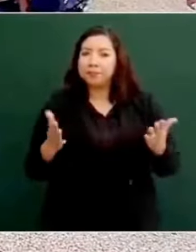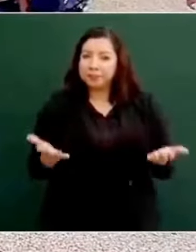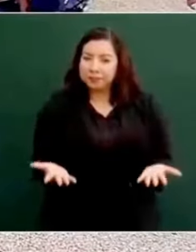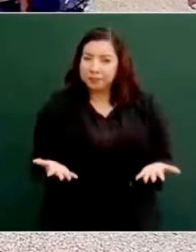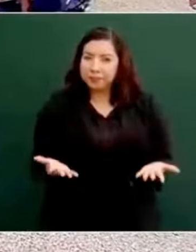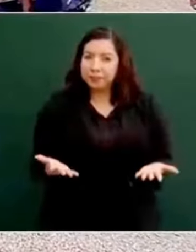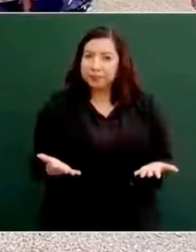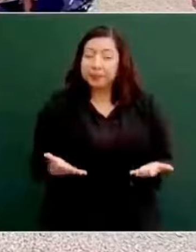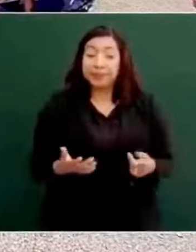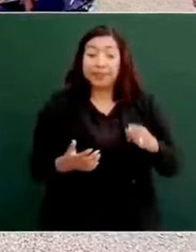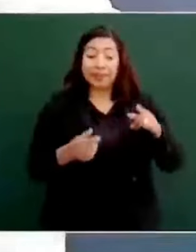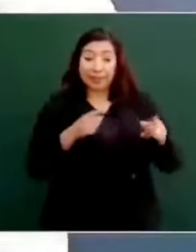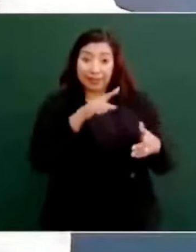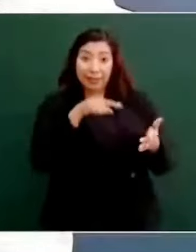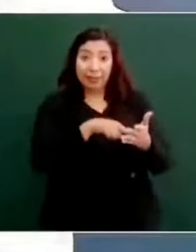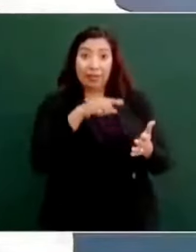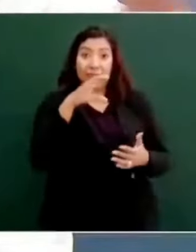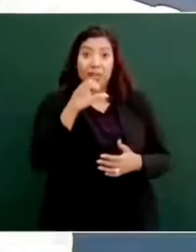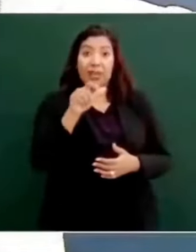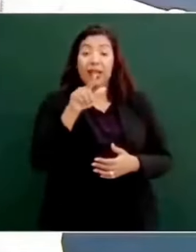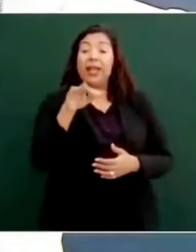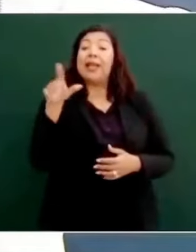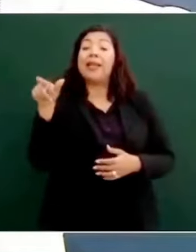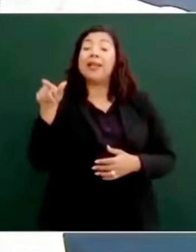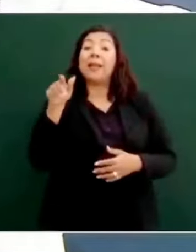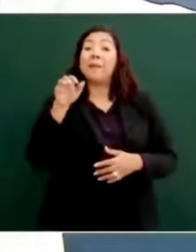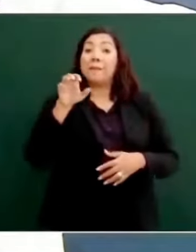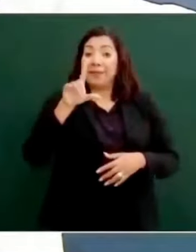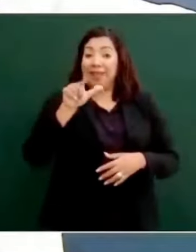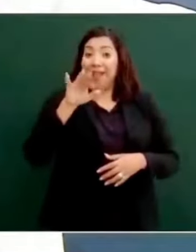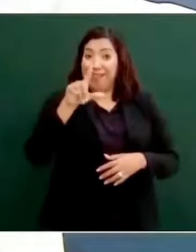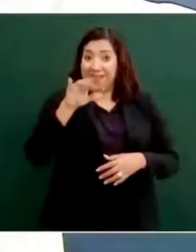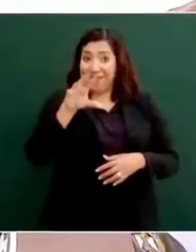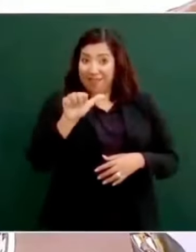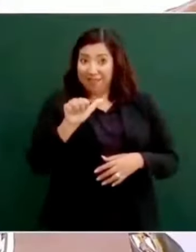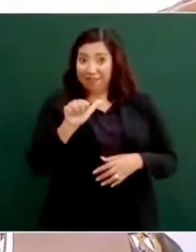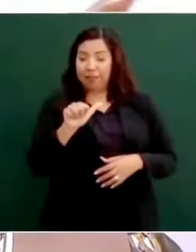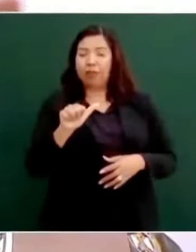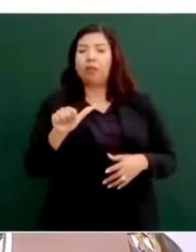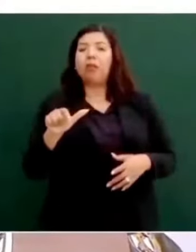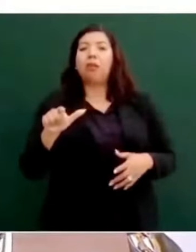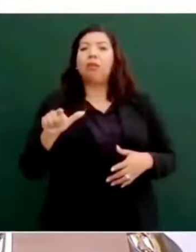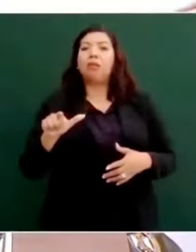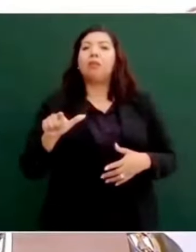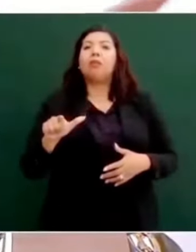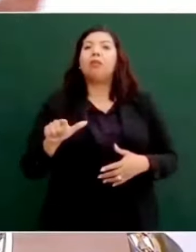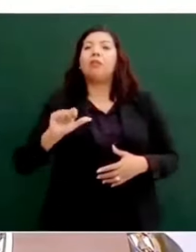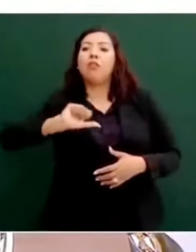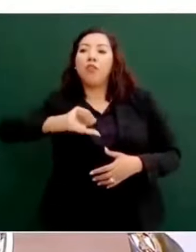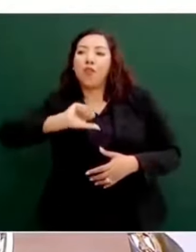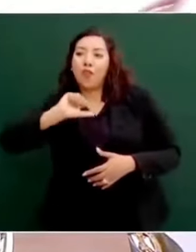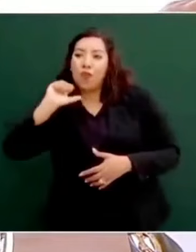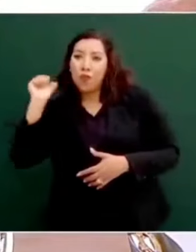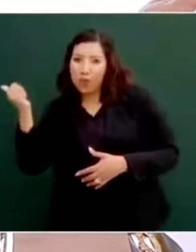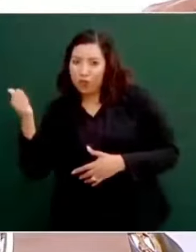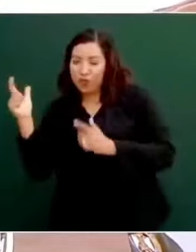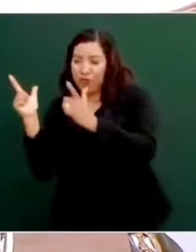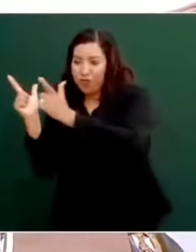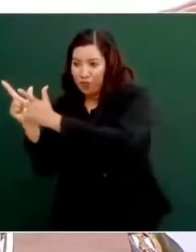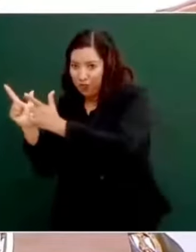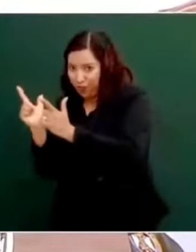Pero Calica hizo lo que quiso, con la complicidad de los ambientalistas.